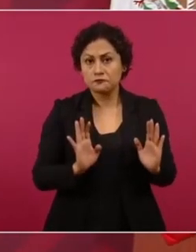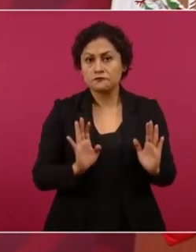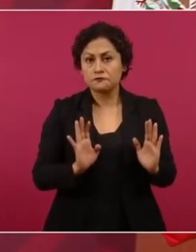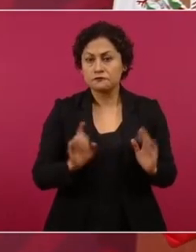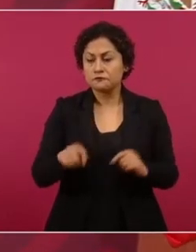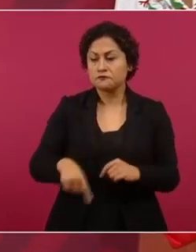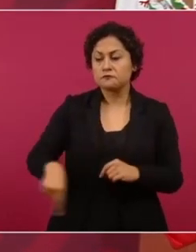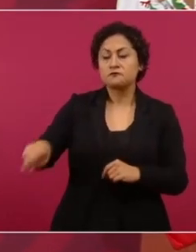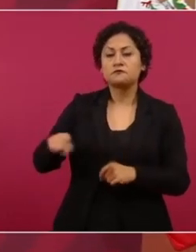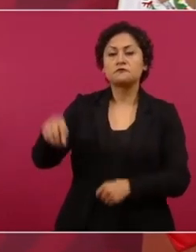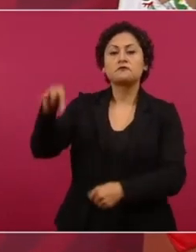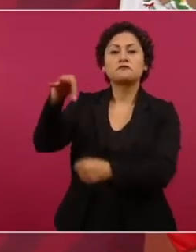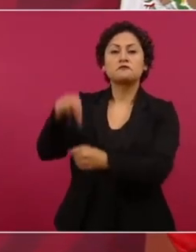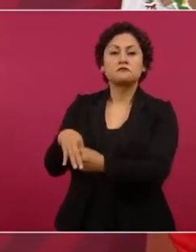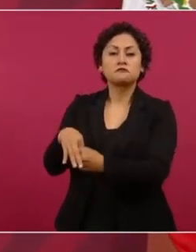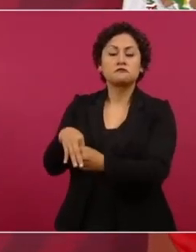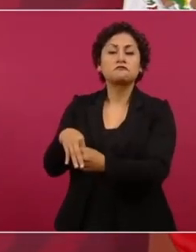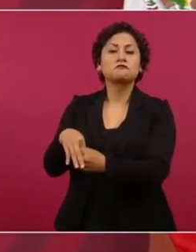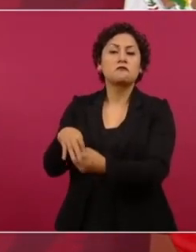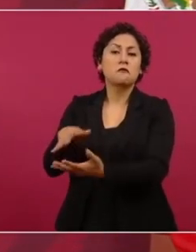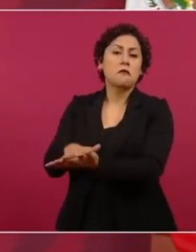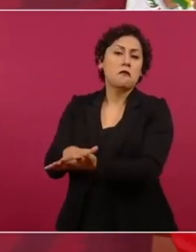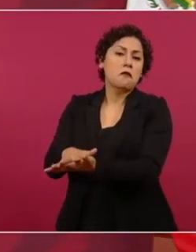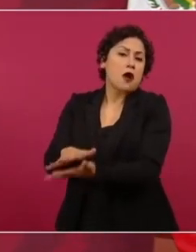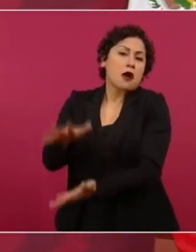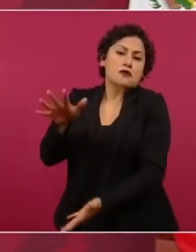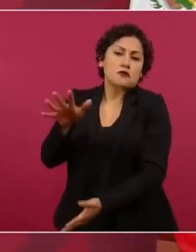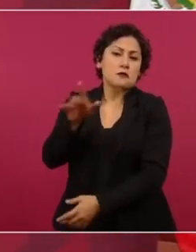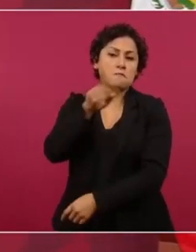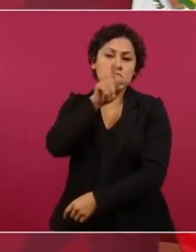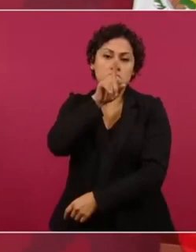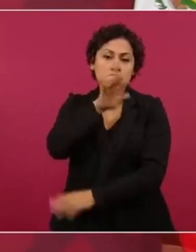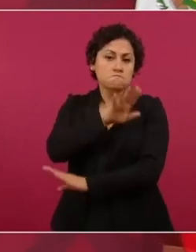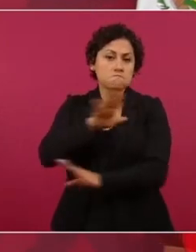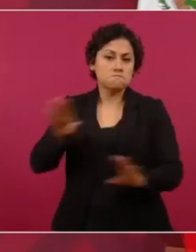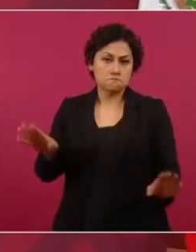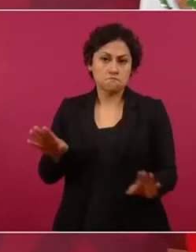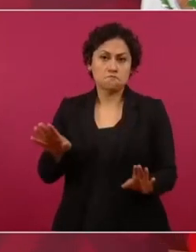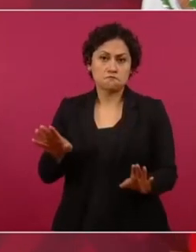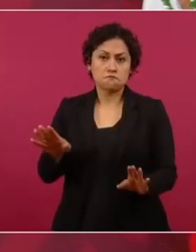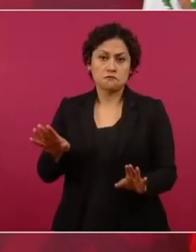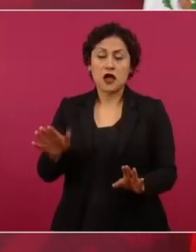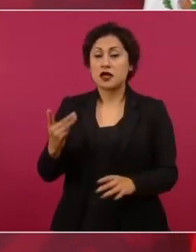mayoría simple, la mitad más uno.